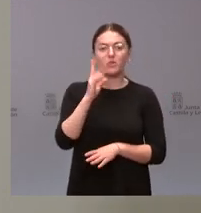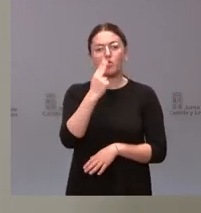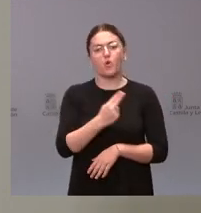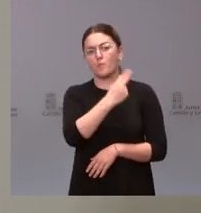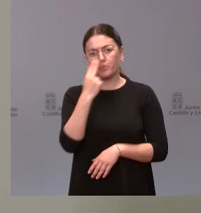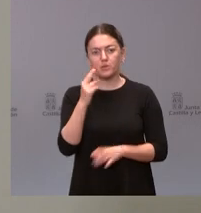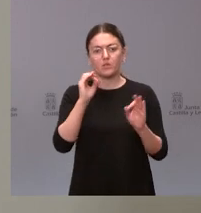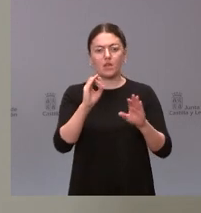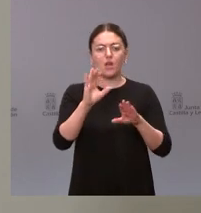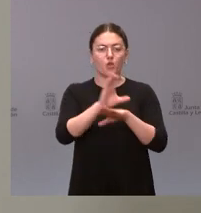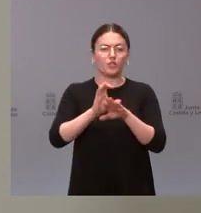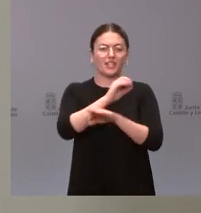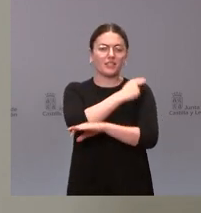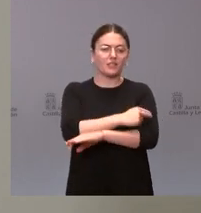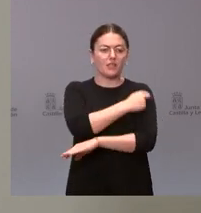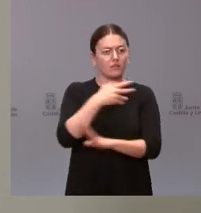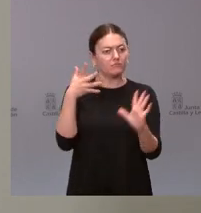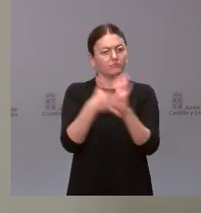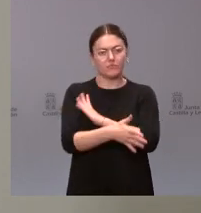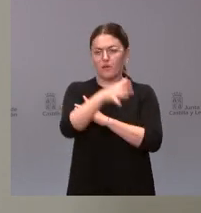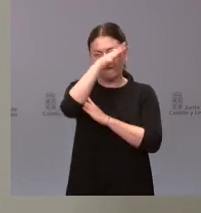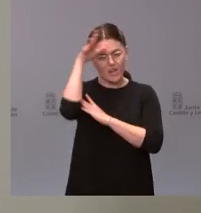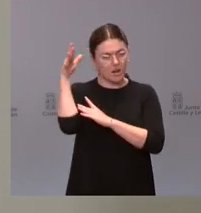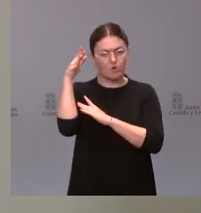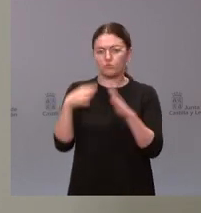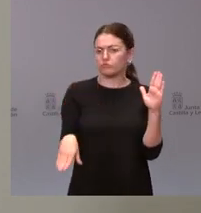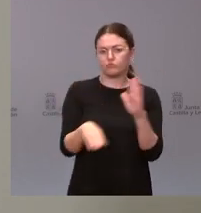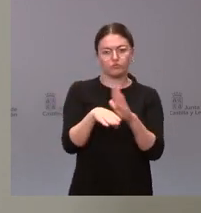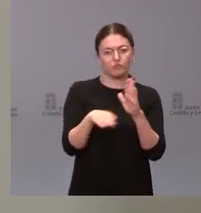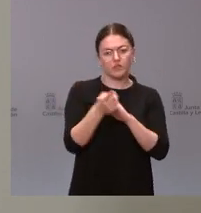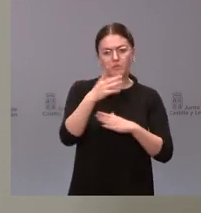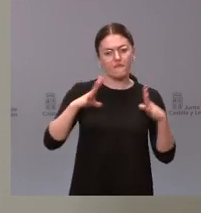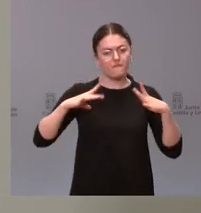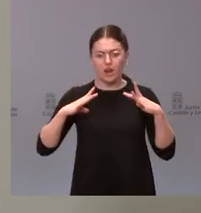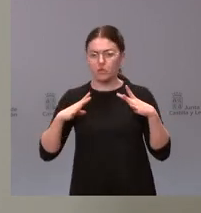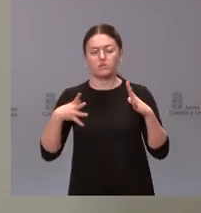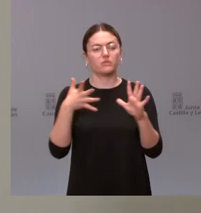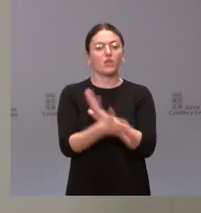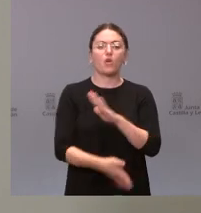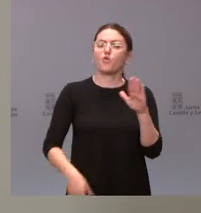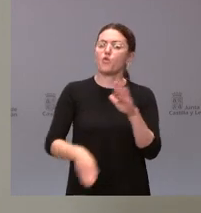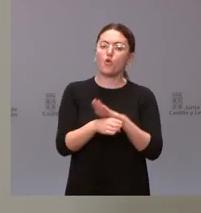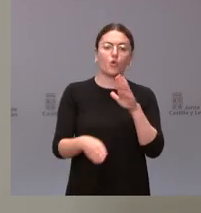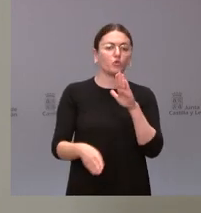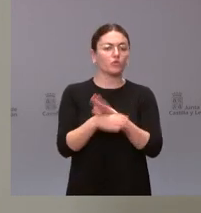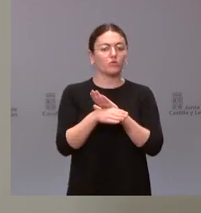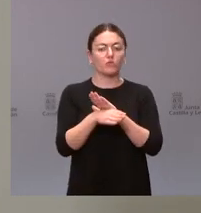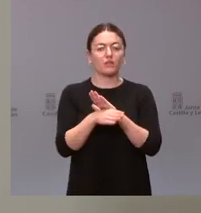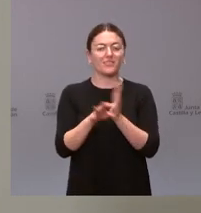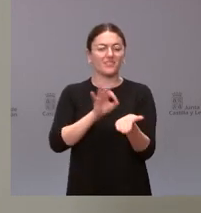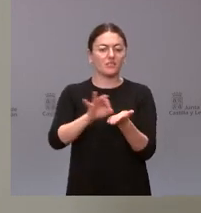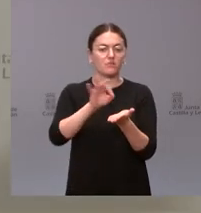de sanidad de seguir incluso durante el verano e incluso durante el derecho de vacaciones que tienen los profesionales sanitarios seguir prestando el servicio en el mundo rural de Castilla y León